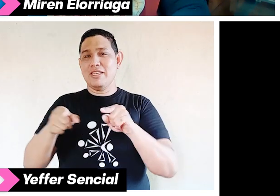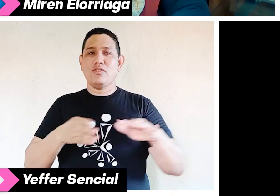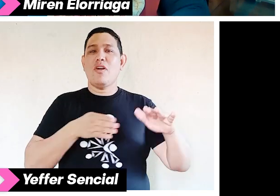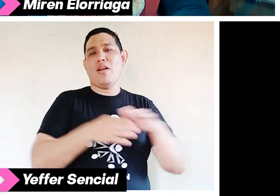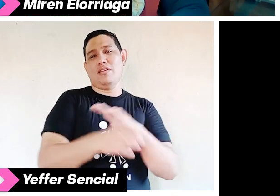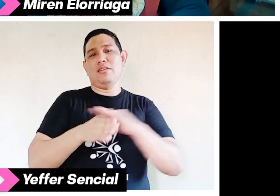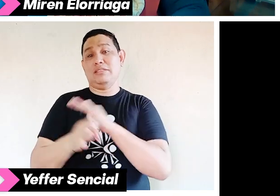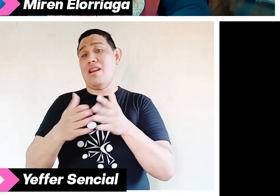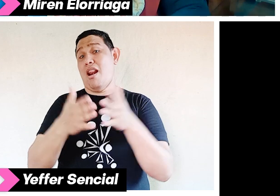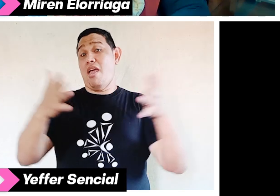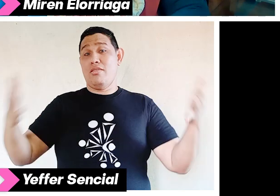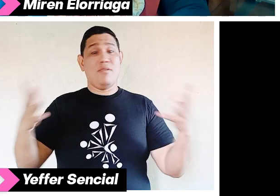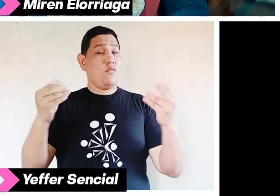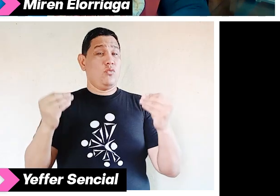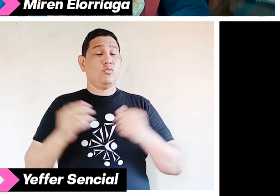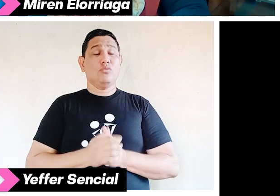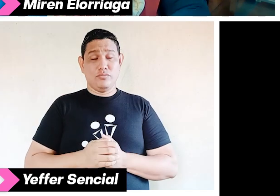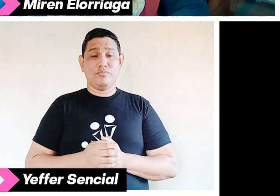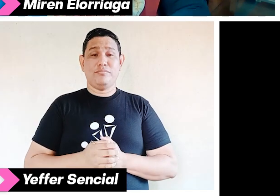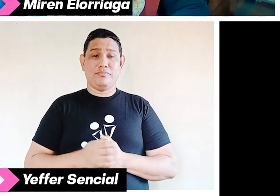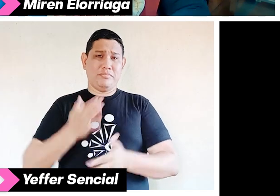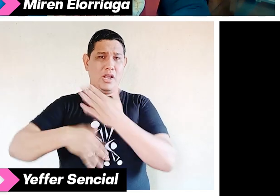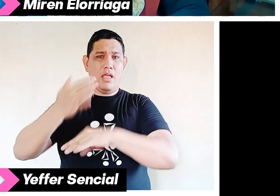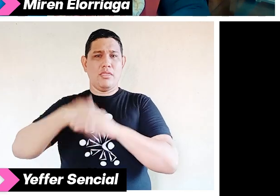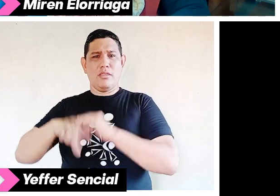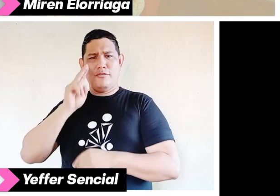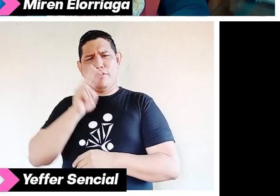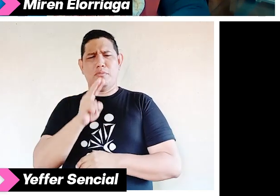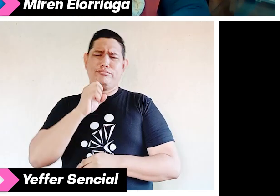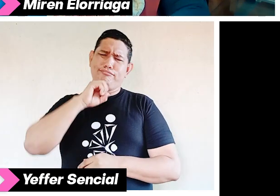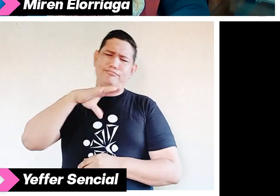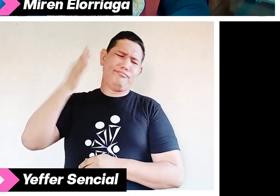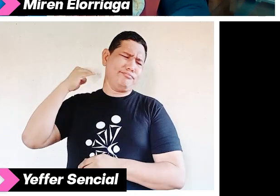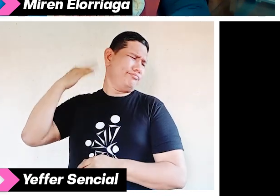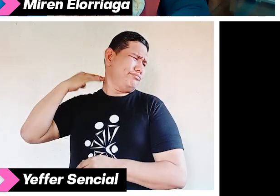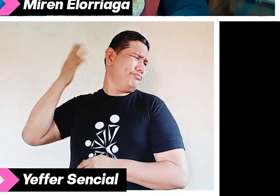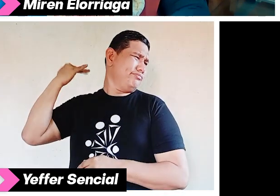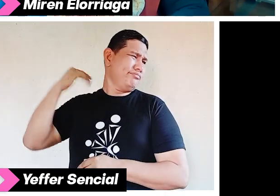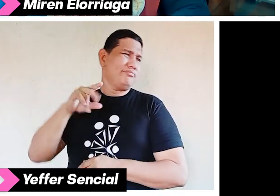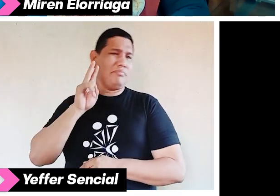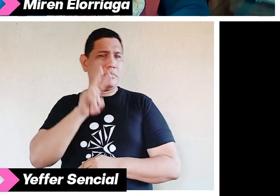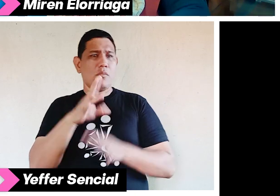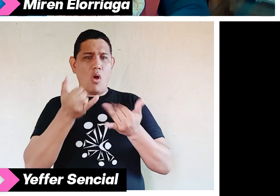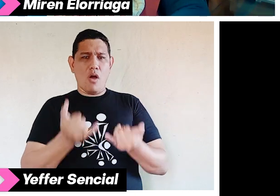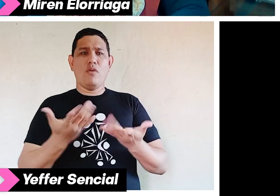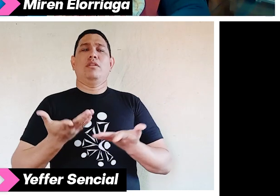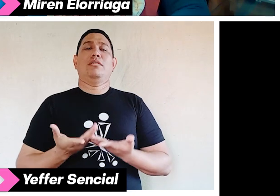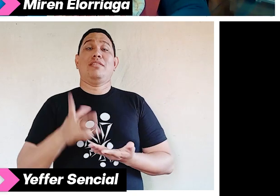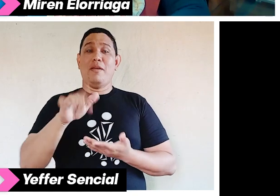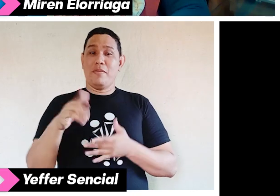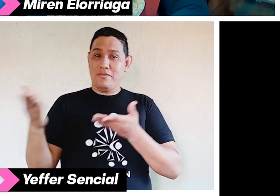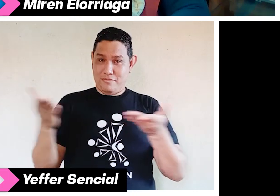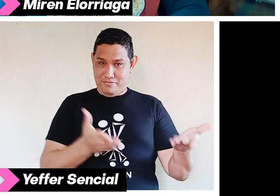muchísimo más amplia de lo que tal como la veíamos en el año 95. También por invitación de